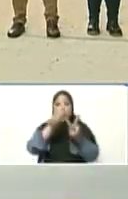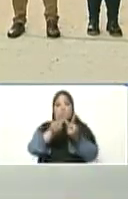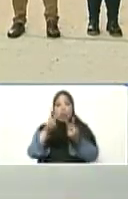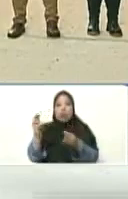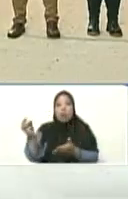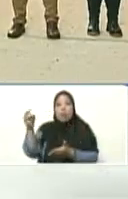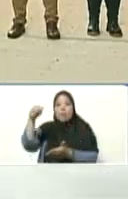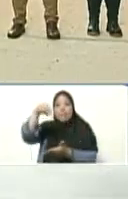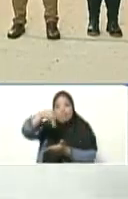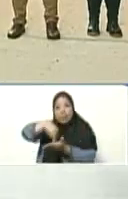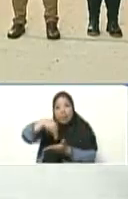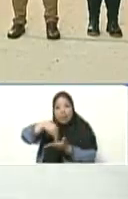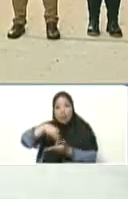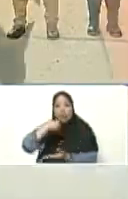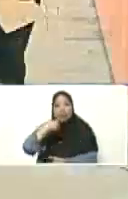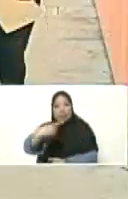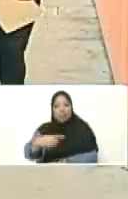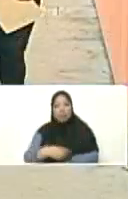Adelante, compañero.